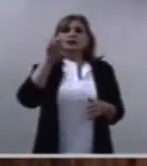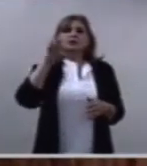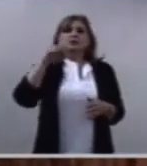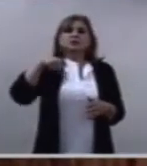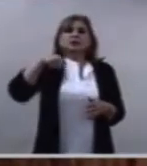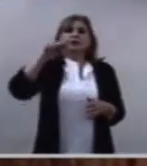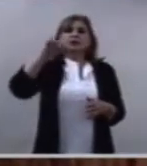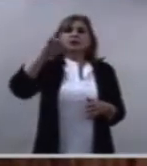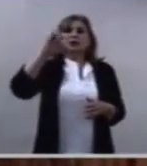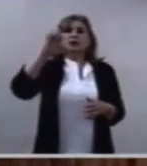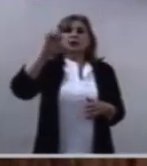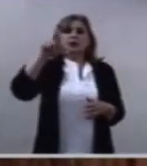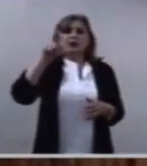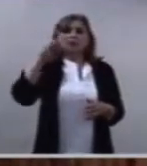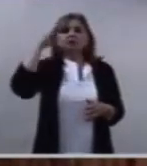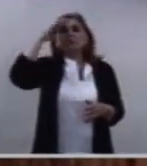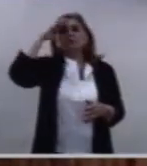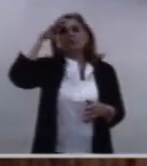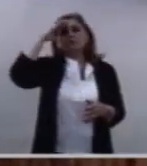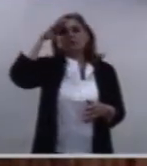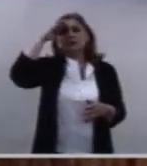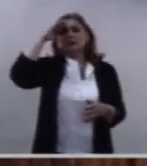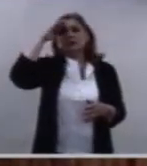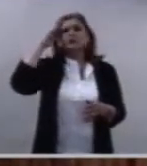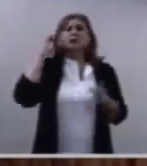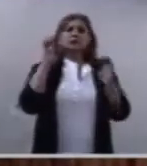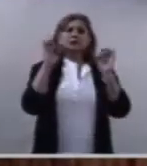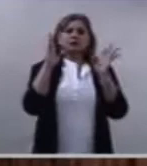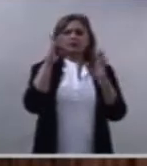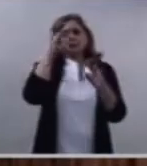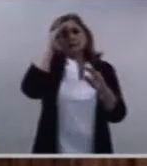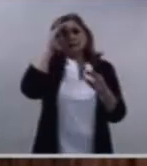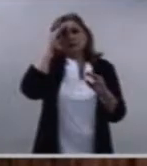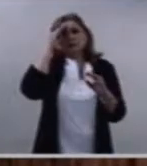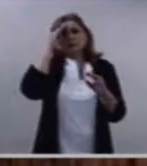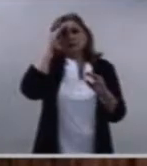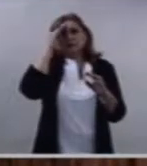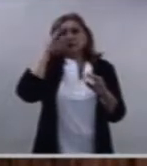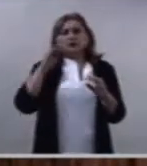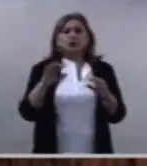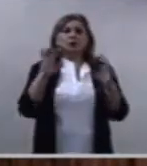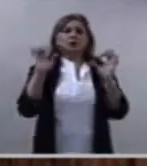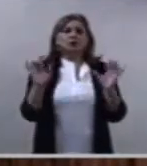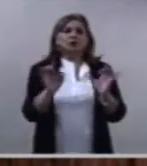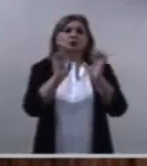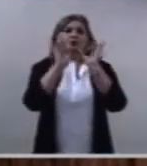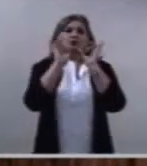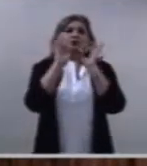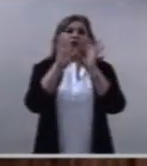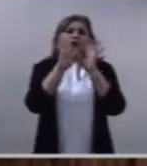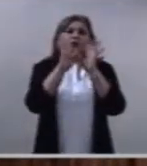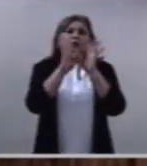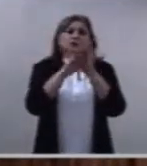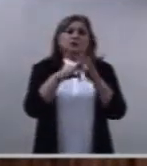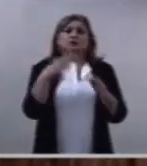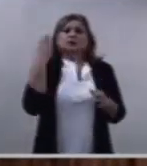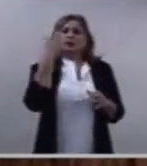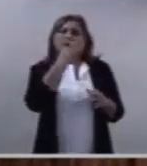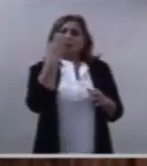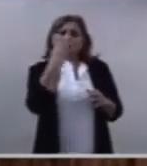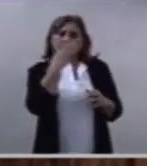me vino a la mente inmediatamente un pasaje del libro del Génesis.